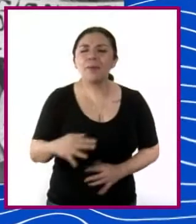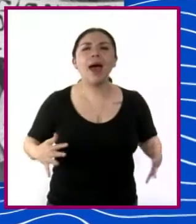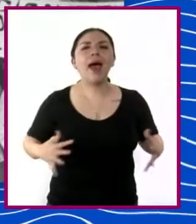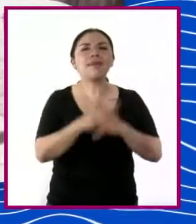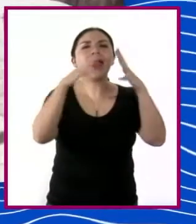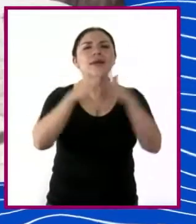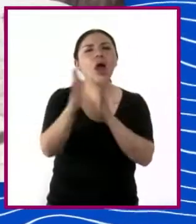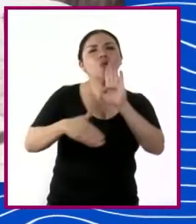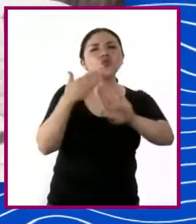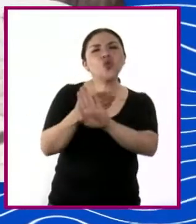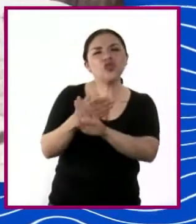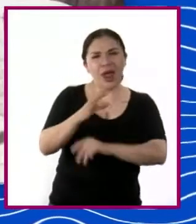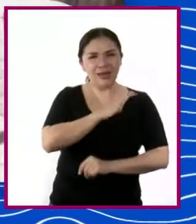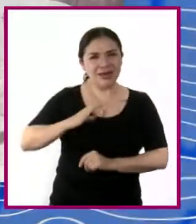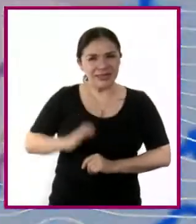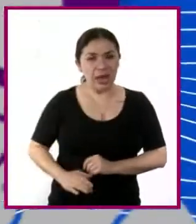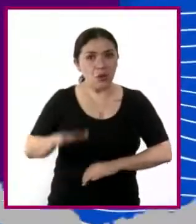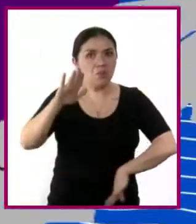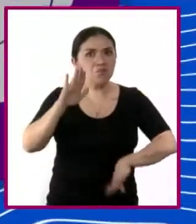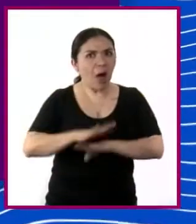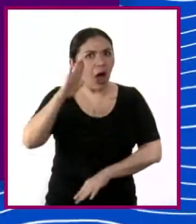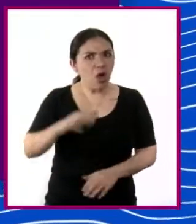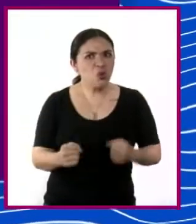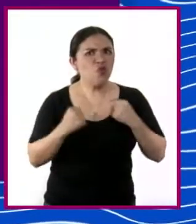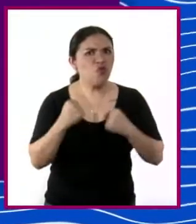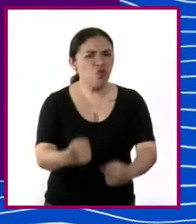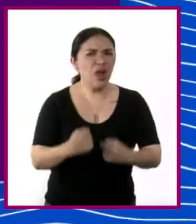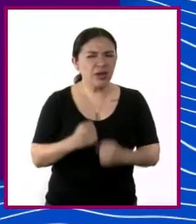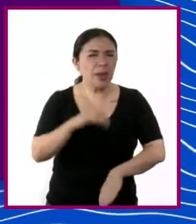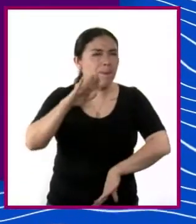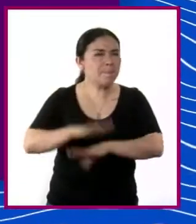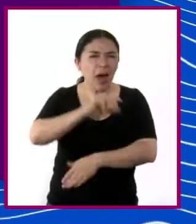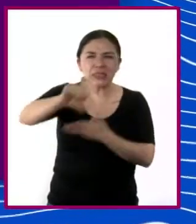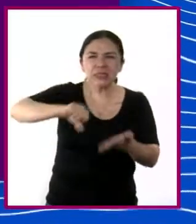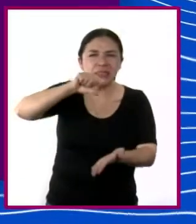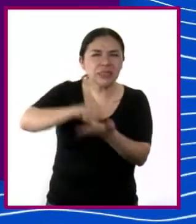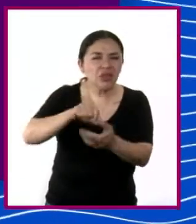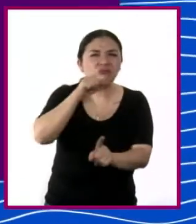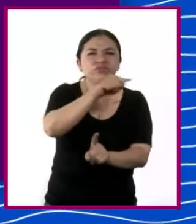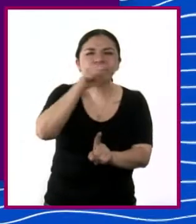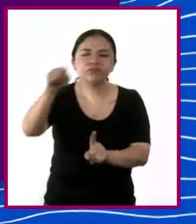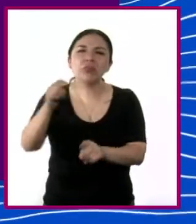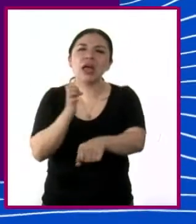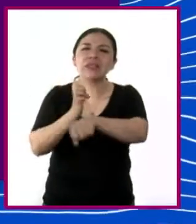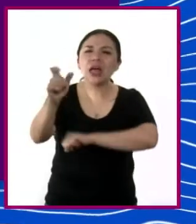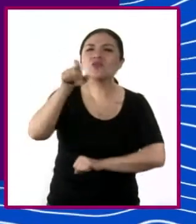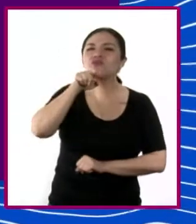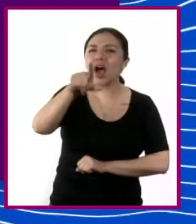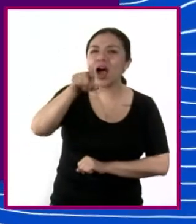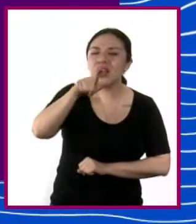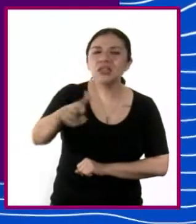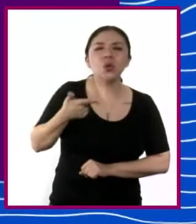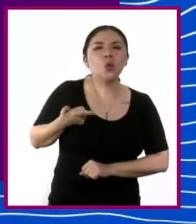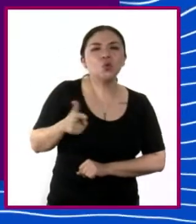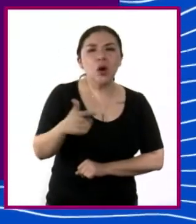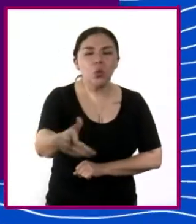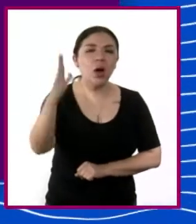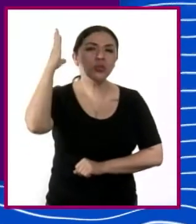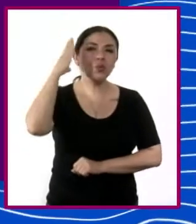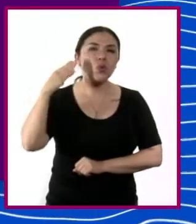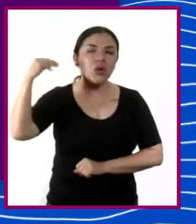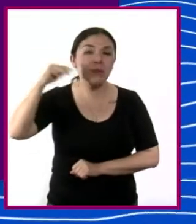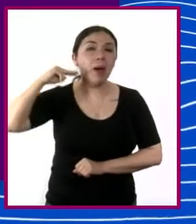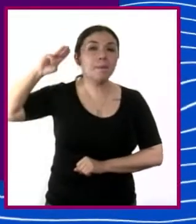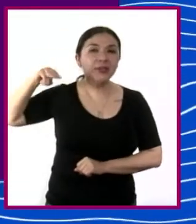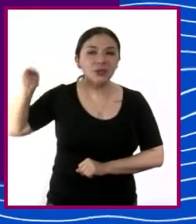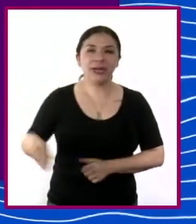Cristera fue cruel y feroz y se concentró principalmente en los estados de Jalisco, Guanajuato, Colima y